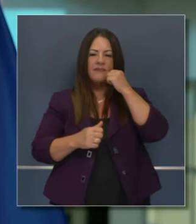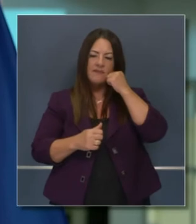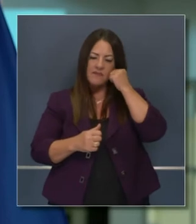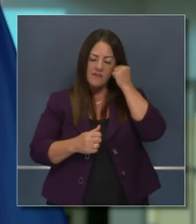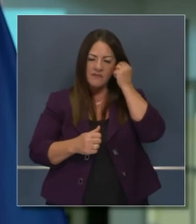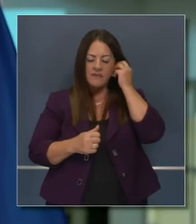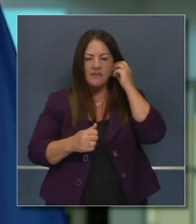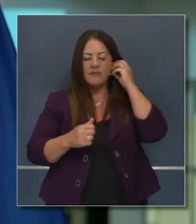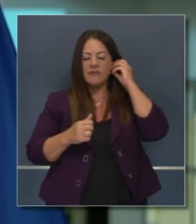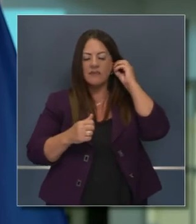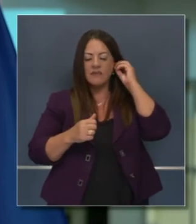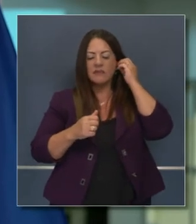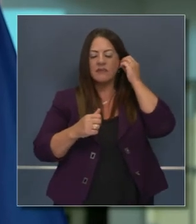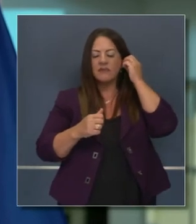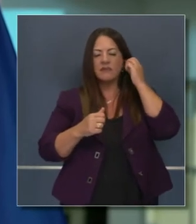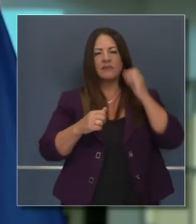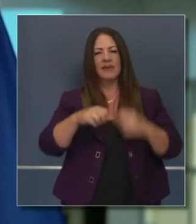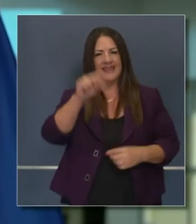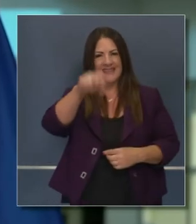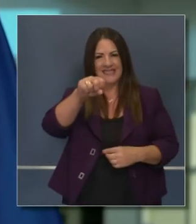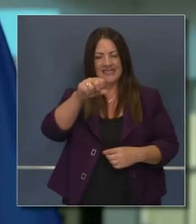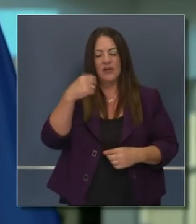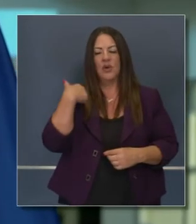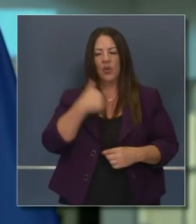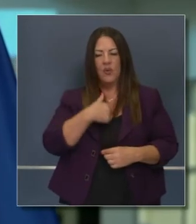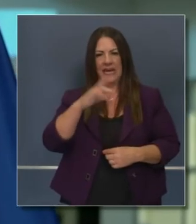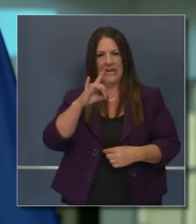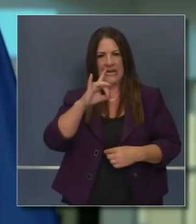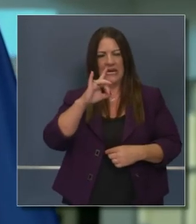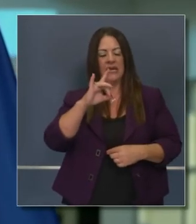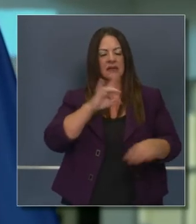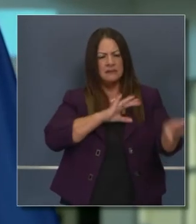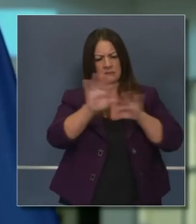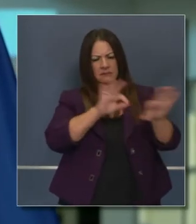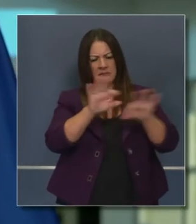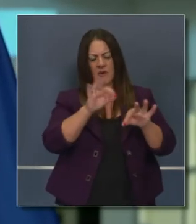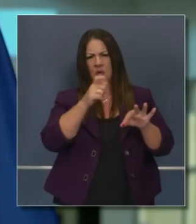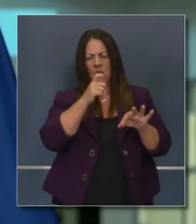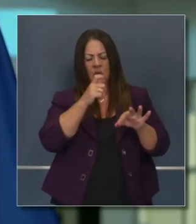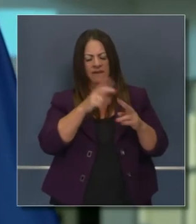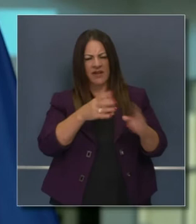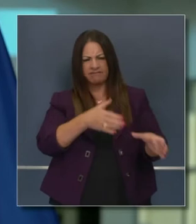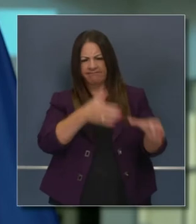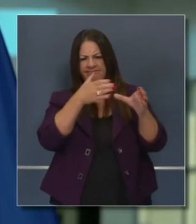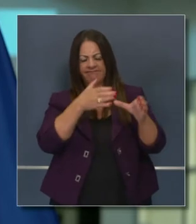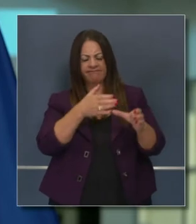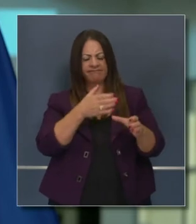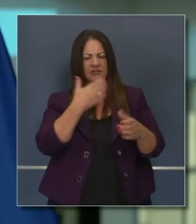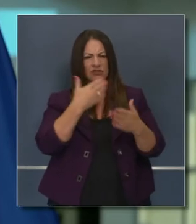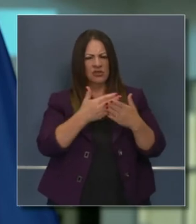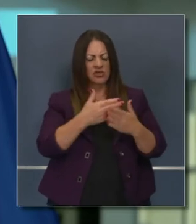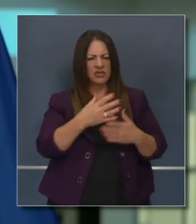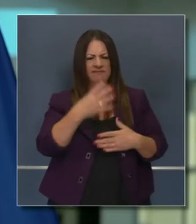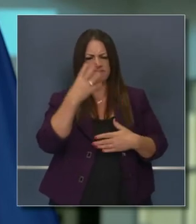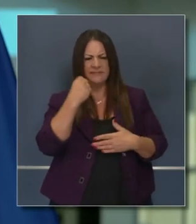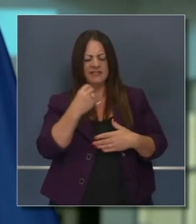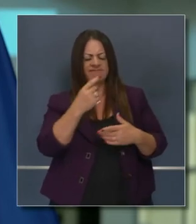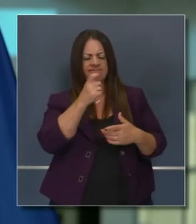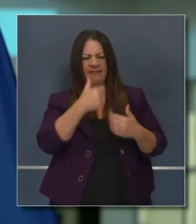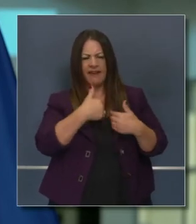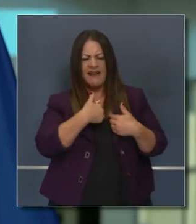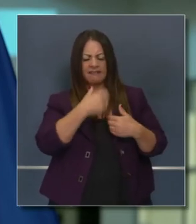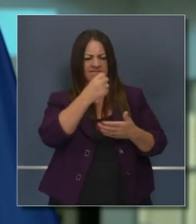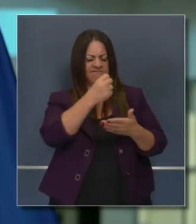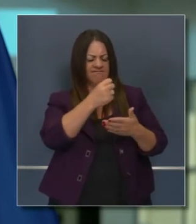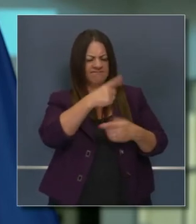Ciertamente que hemos formado este grupo de individuos que tiene un historial largo, mucha experiencia. Son precisamente la